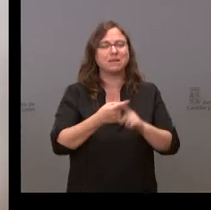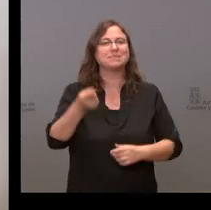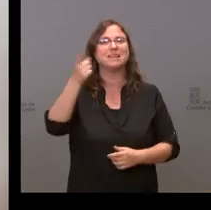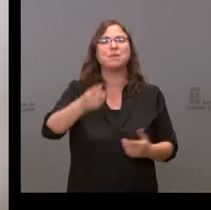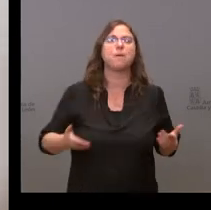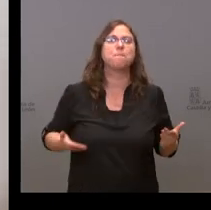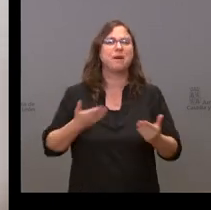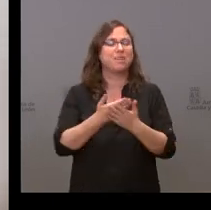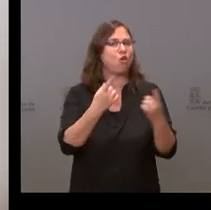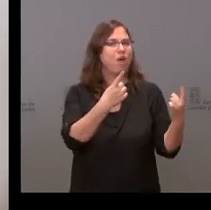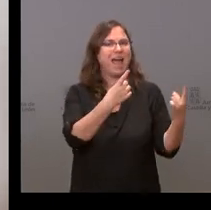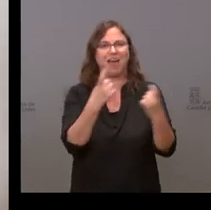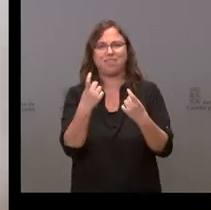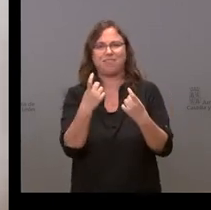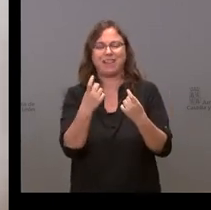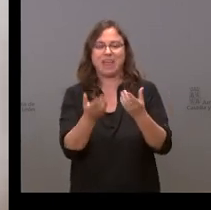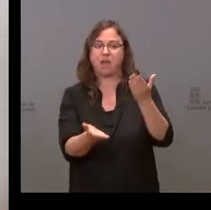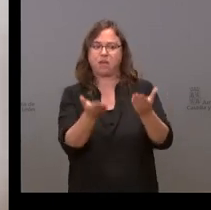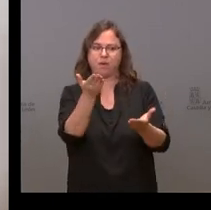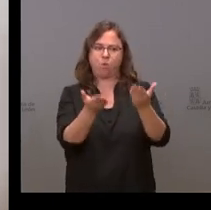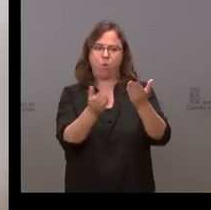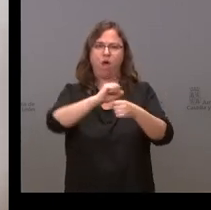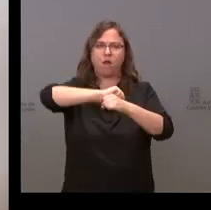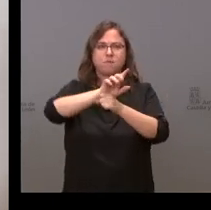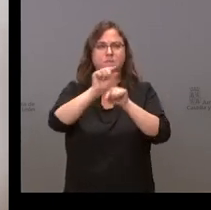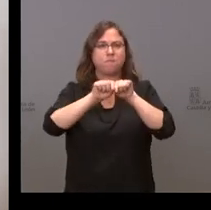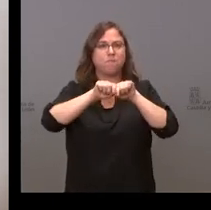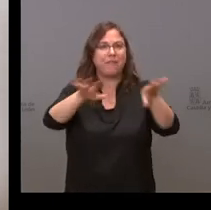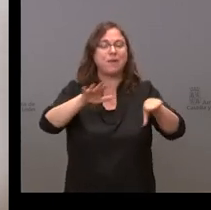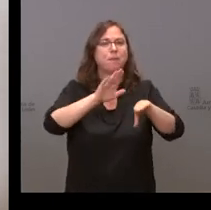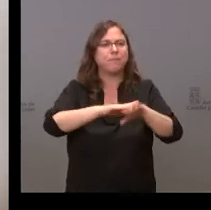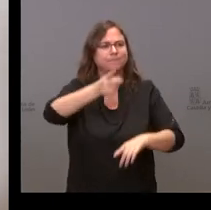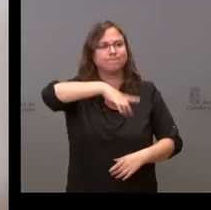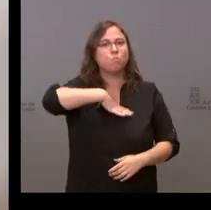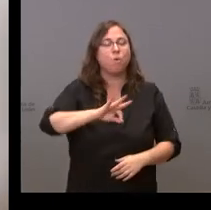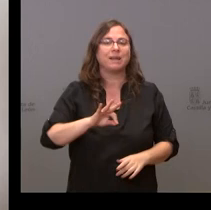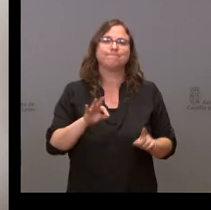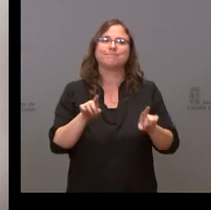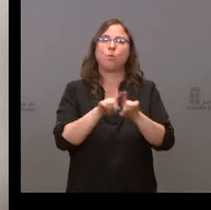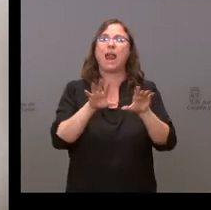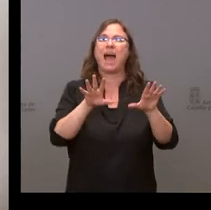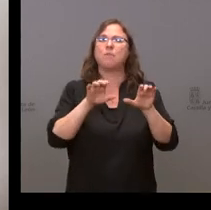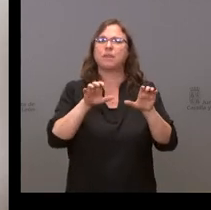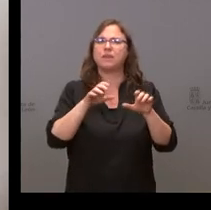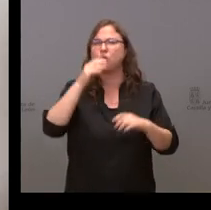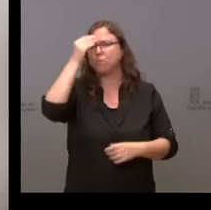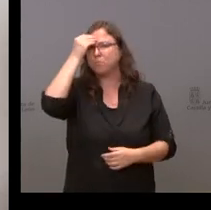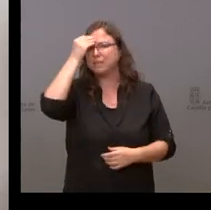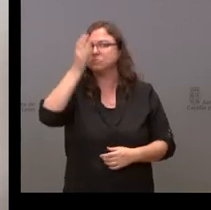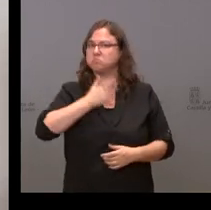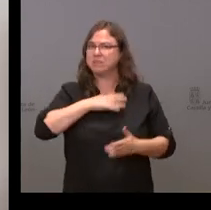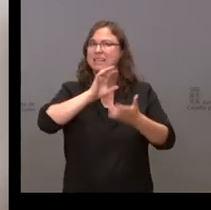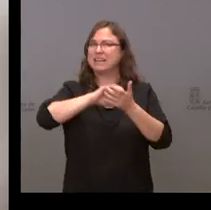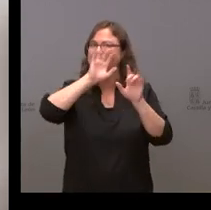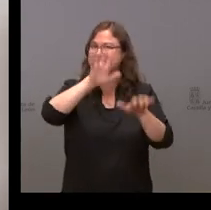la necesaria evaluación de la pandemia para que todos seamos capaces de aprender. Yo creo que fuimos desde Castilla y León